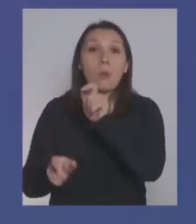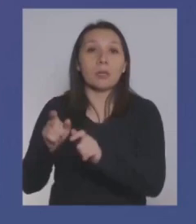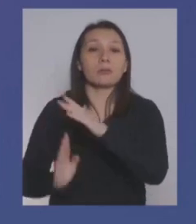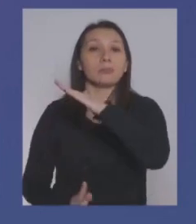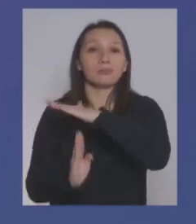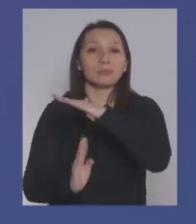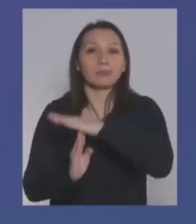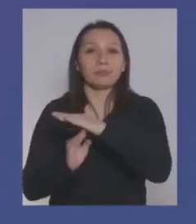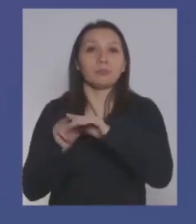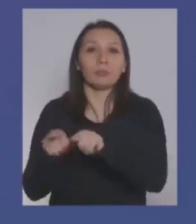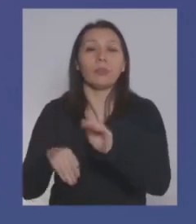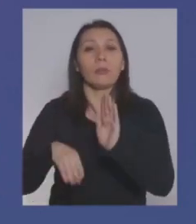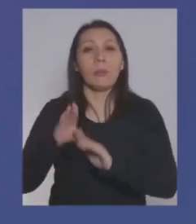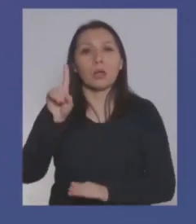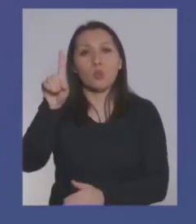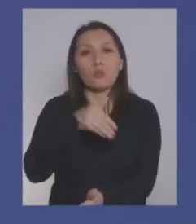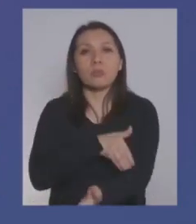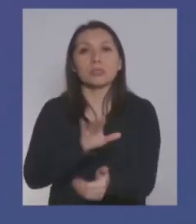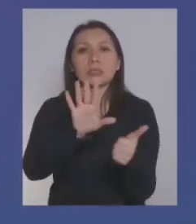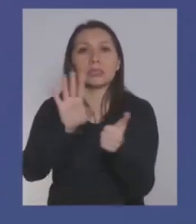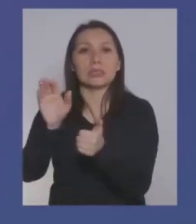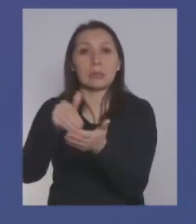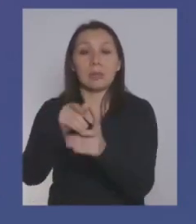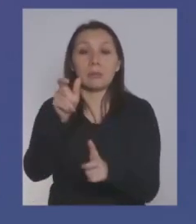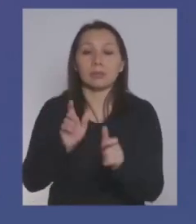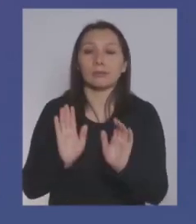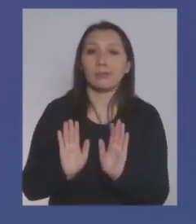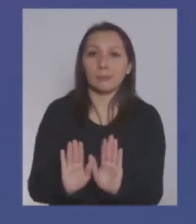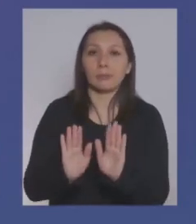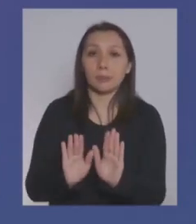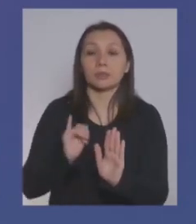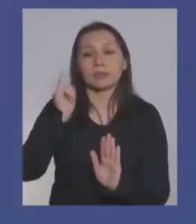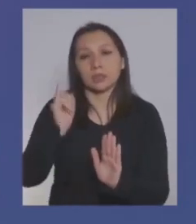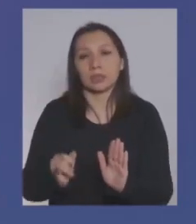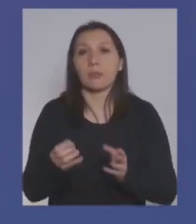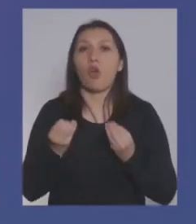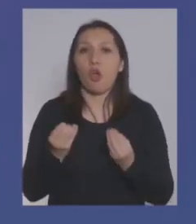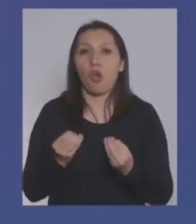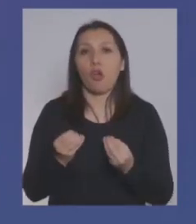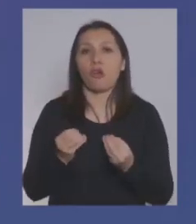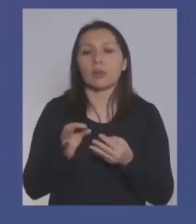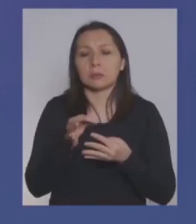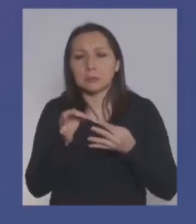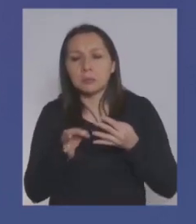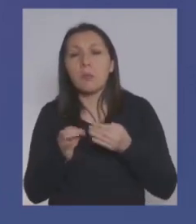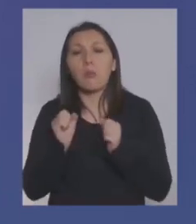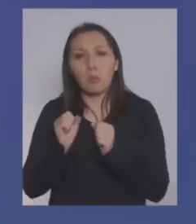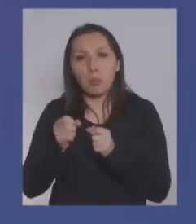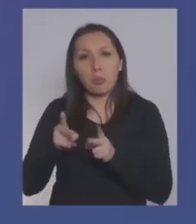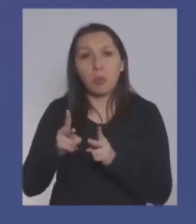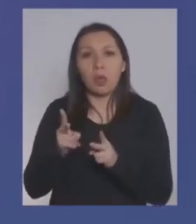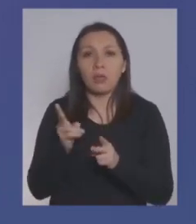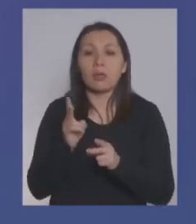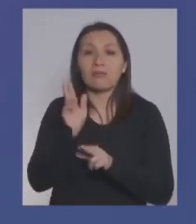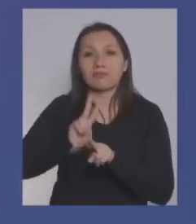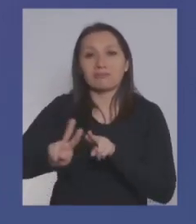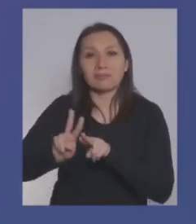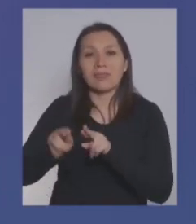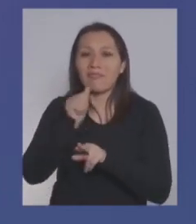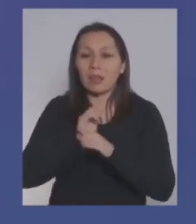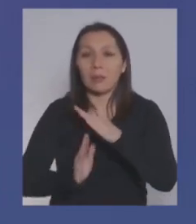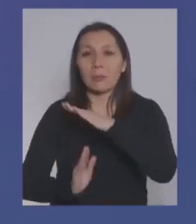en un proceso donde tienen más de 1.600.000 personas, obviamente que siempre va haber excepciones y casos, ¿no es cierto?, que no han tenido solución.